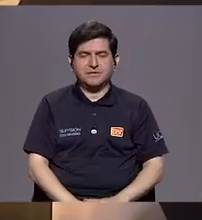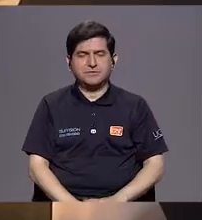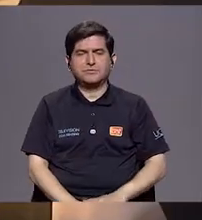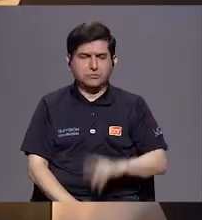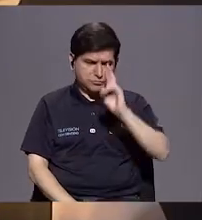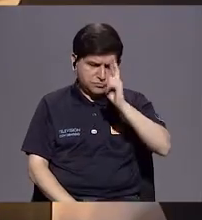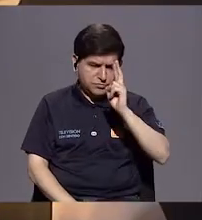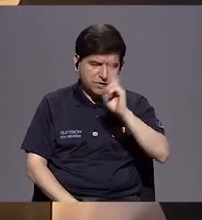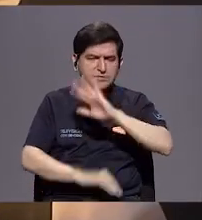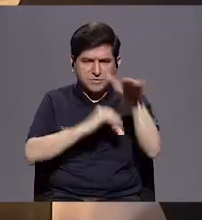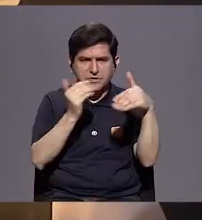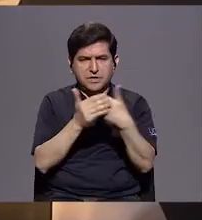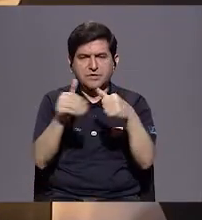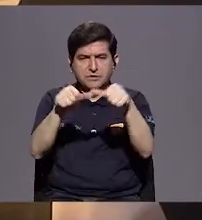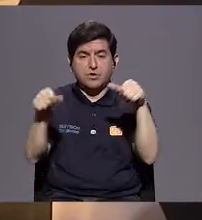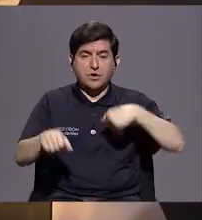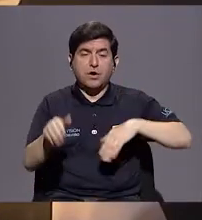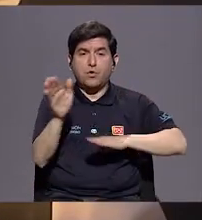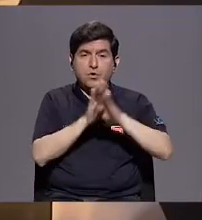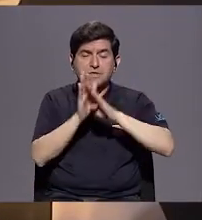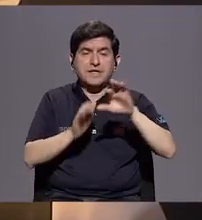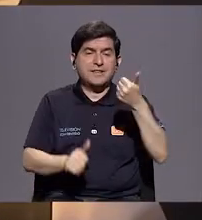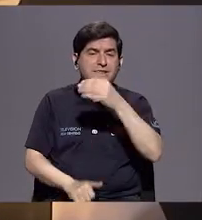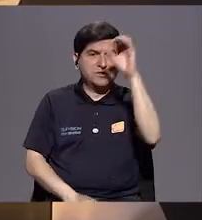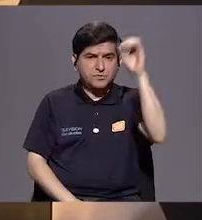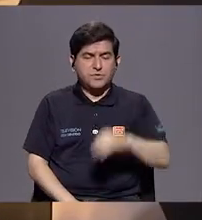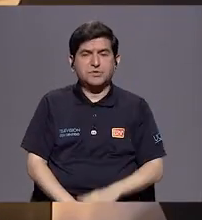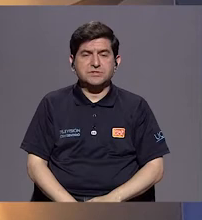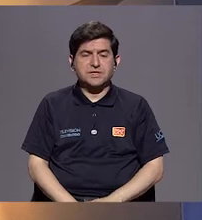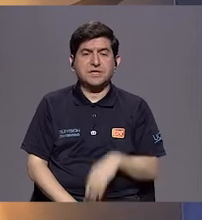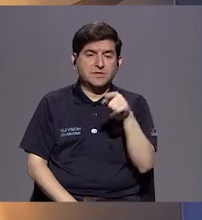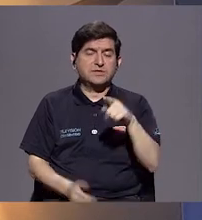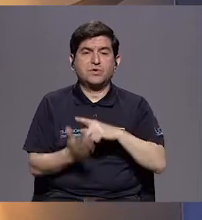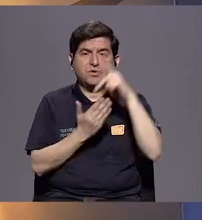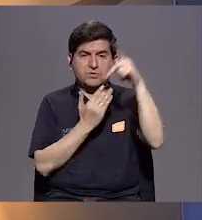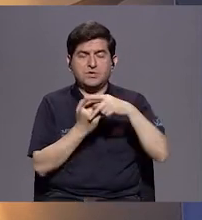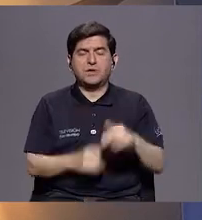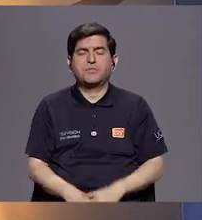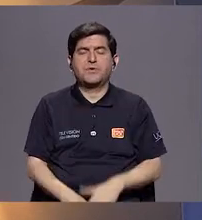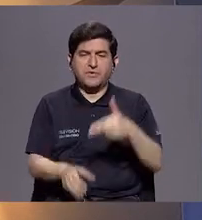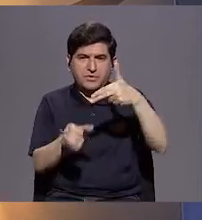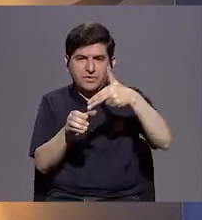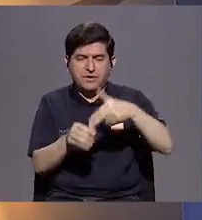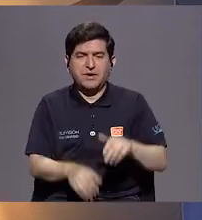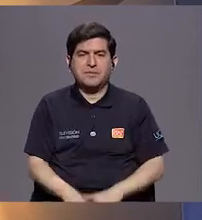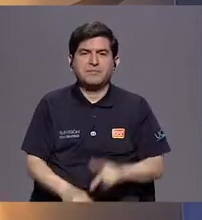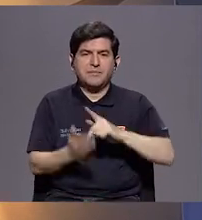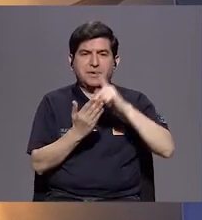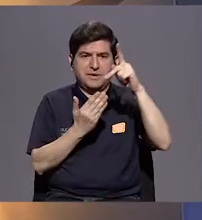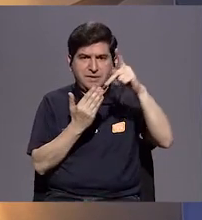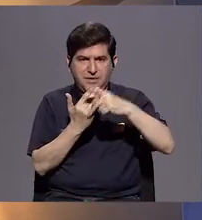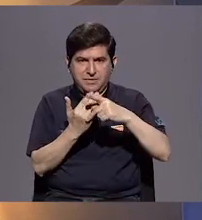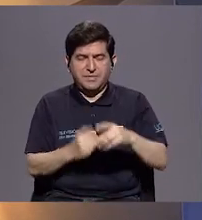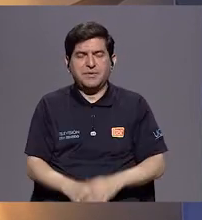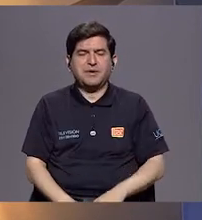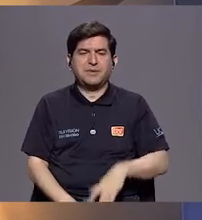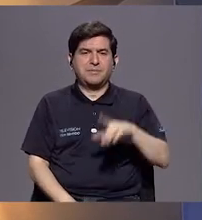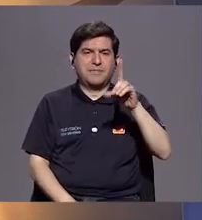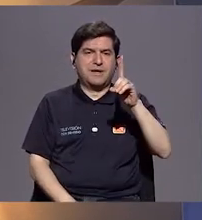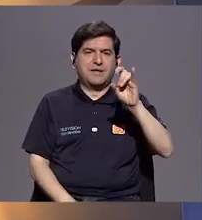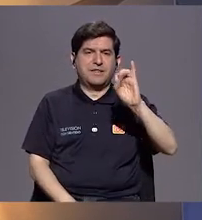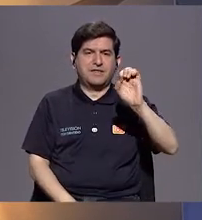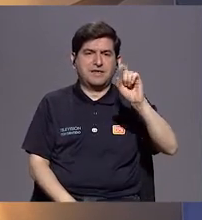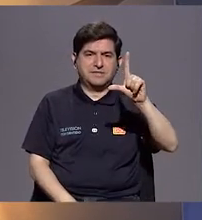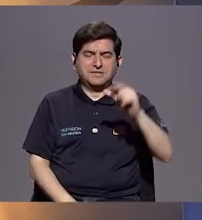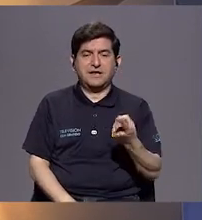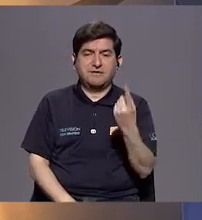o sea, respetando todas las partes. estamos resolviendo el 10% del problema de la gasolina y el 5% del problema del diésel. Sí. ¿Verdad? Queda